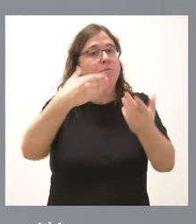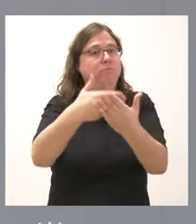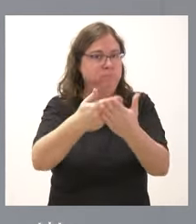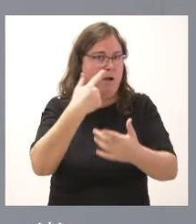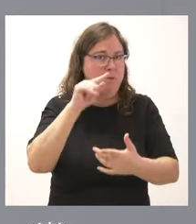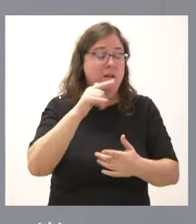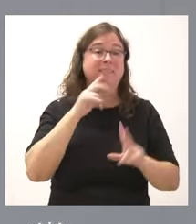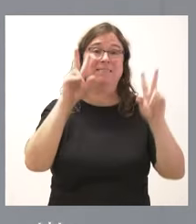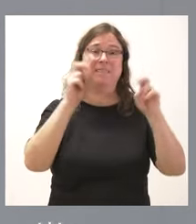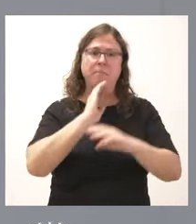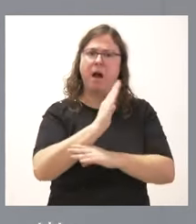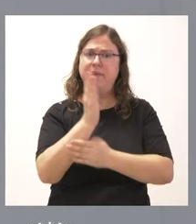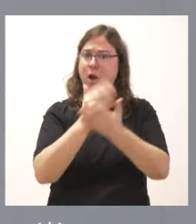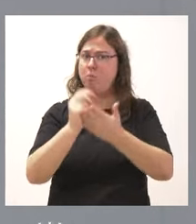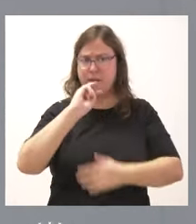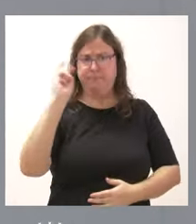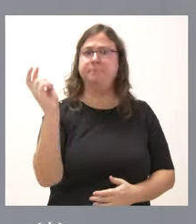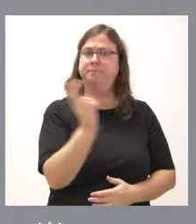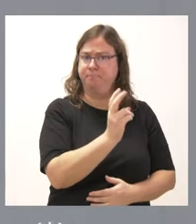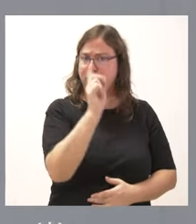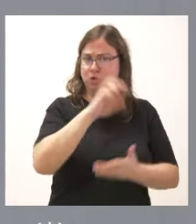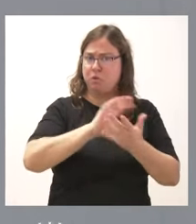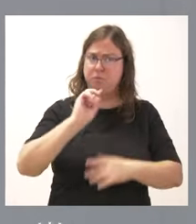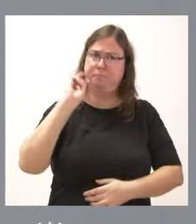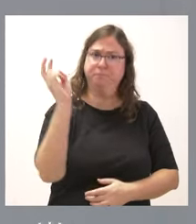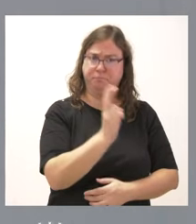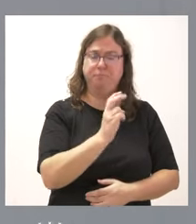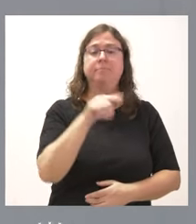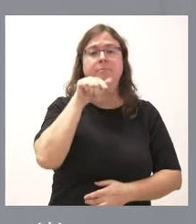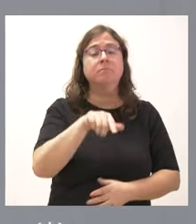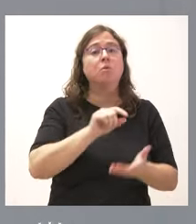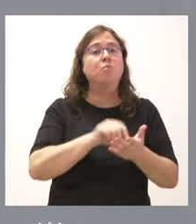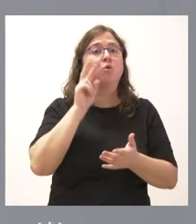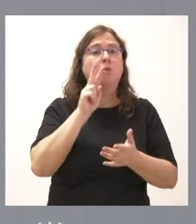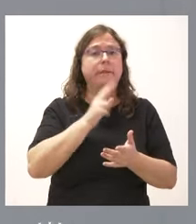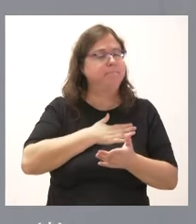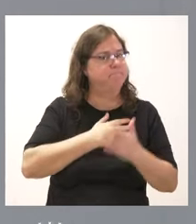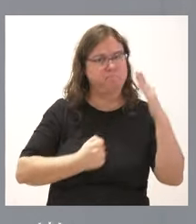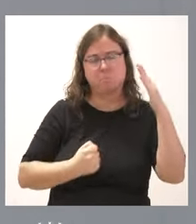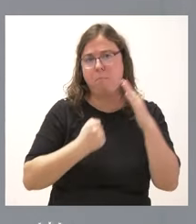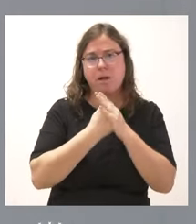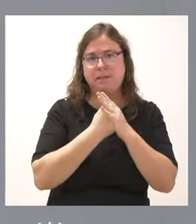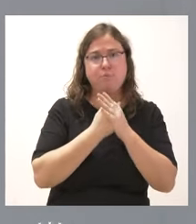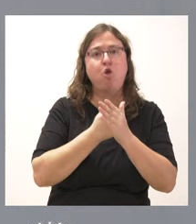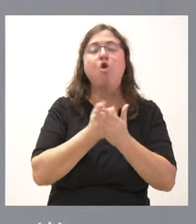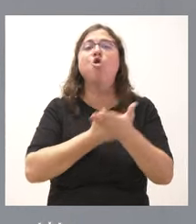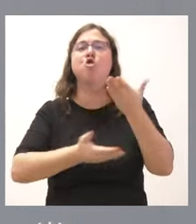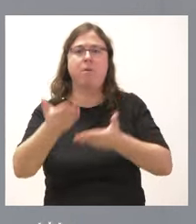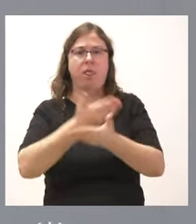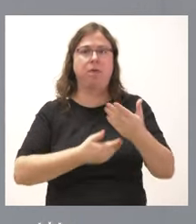a más de una comunidad autónoma, como ustedes han hecho público también, y, de ese punto de vista, nuestra máxima colaboración.